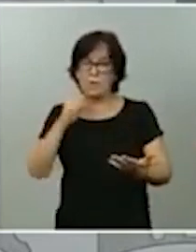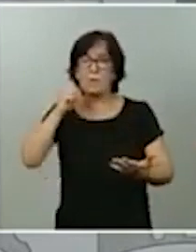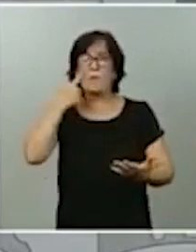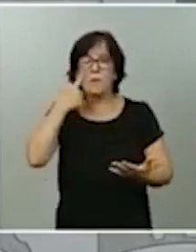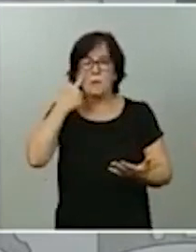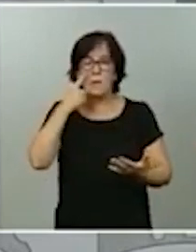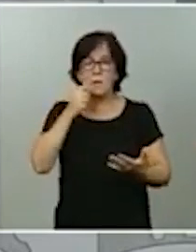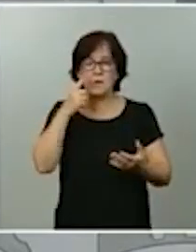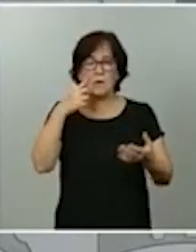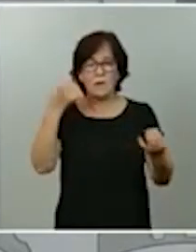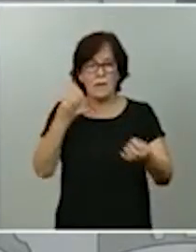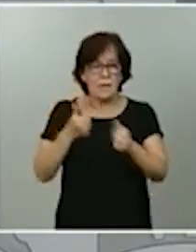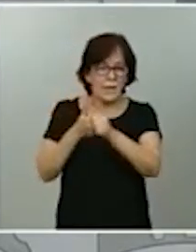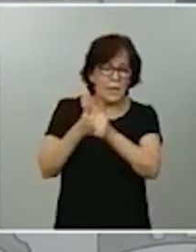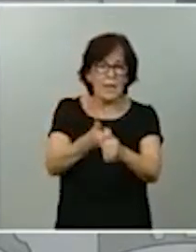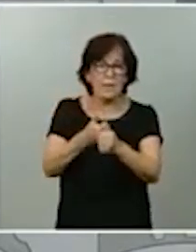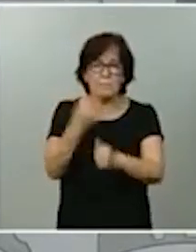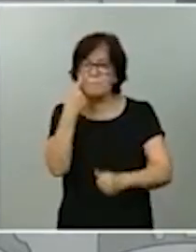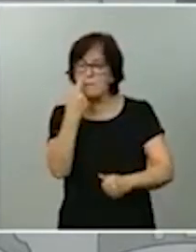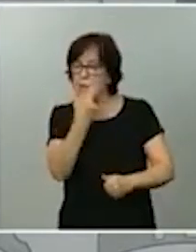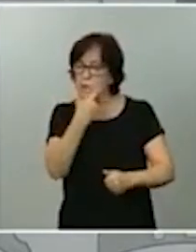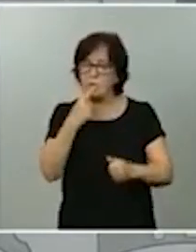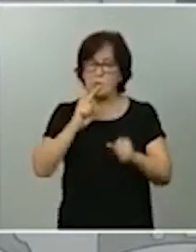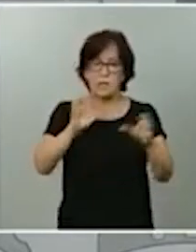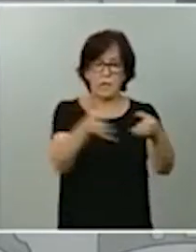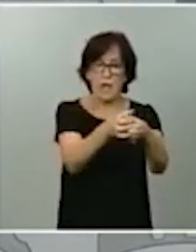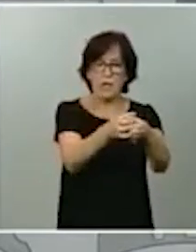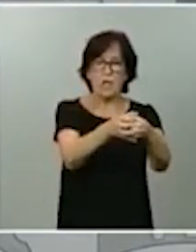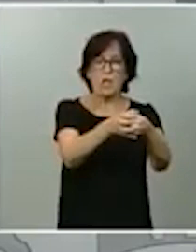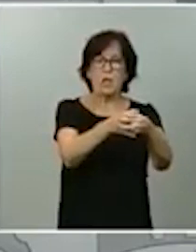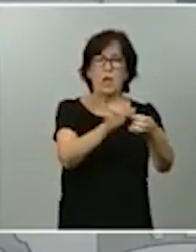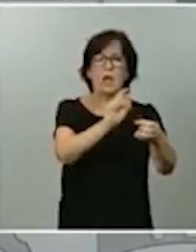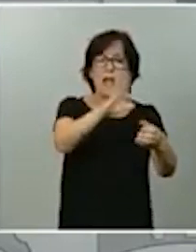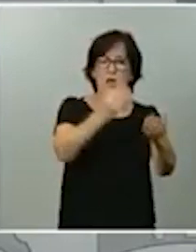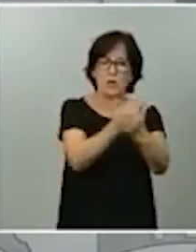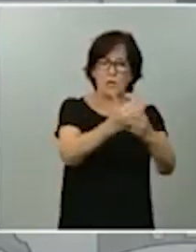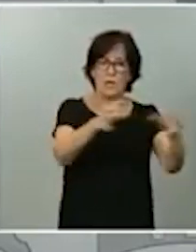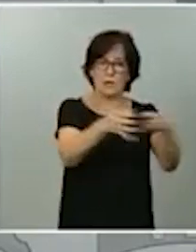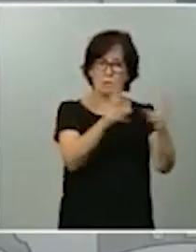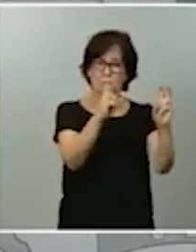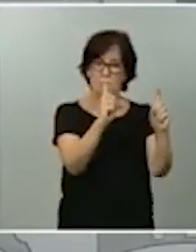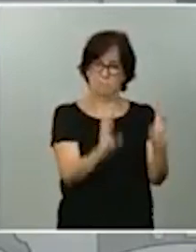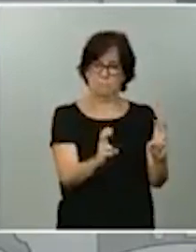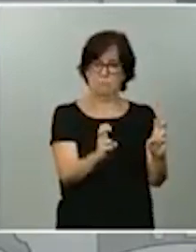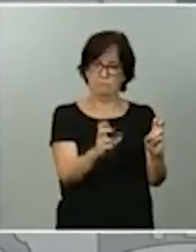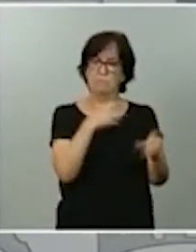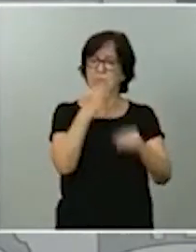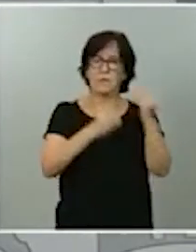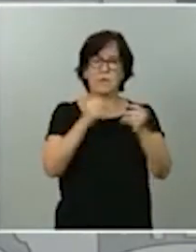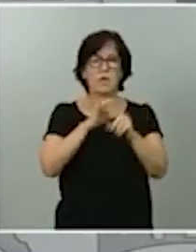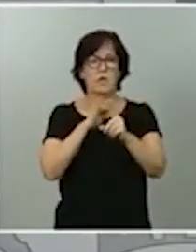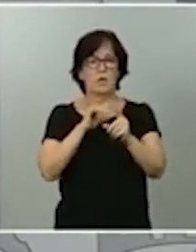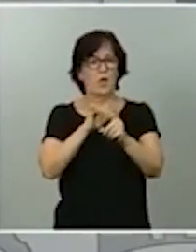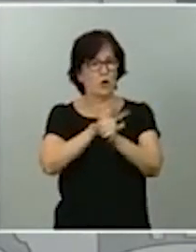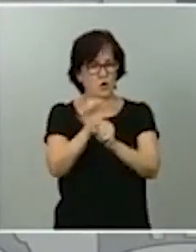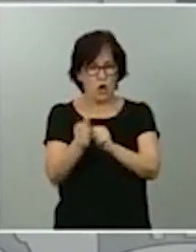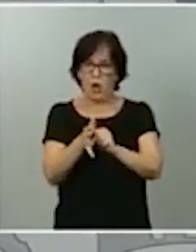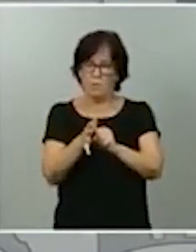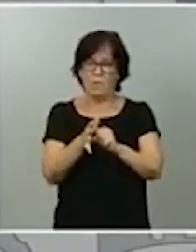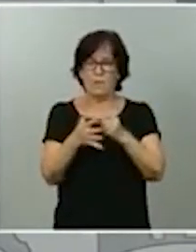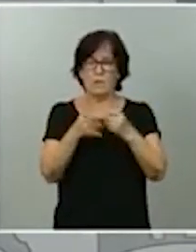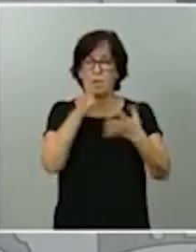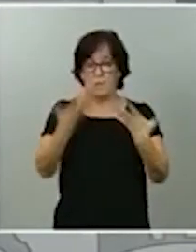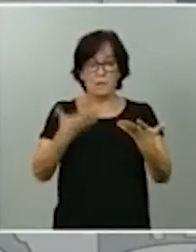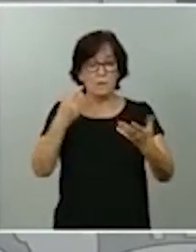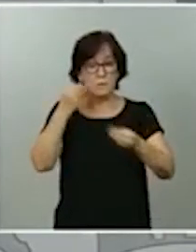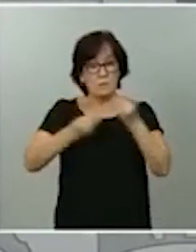rastreo de contactos, aislamiento y cuarentena en situaciones de COVID-19, haciendo siempre hincapié en los aspectos legales de